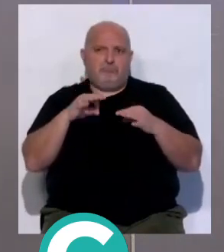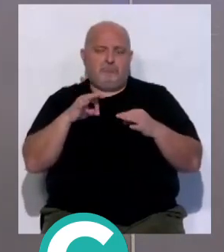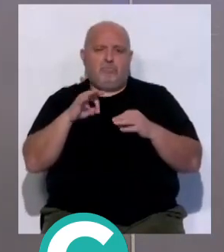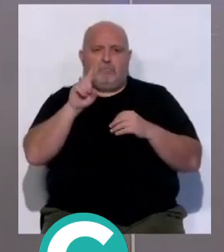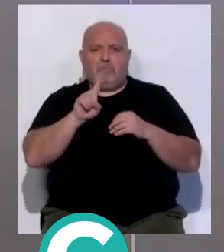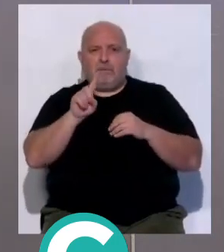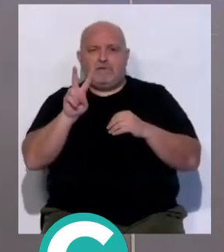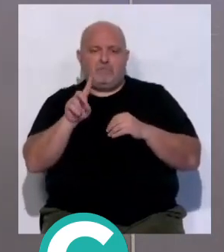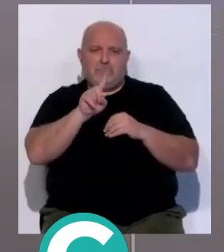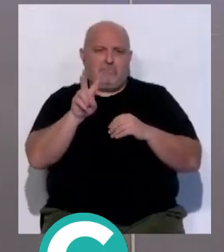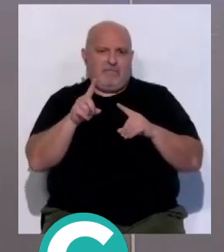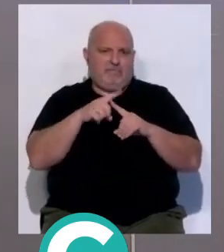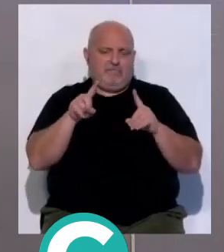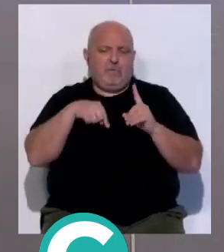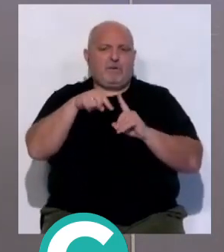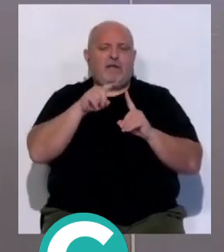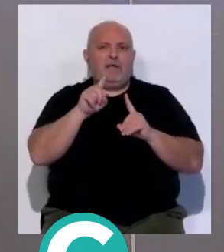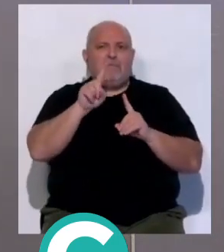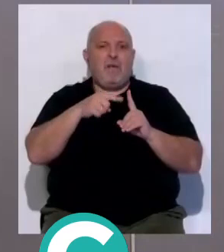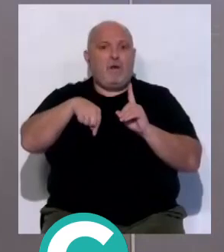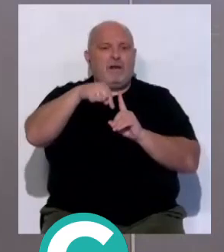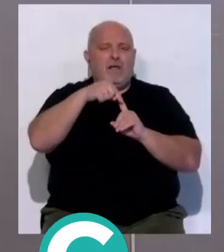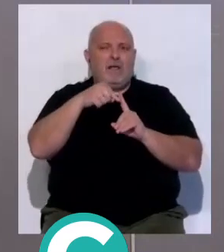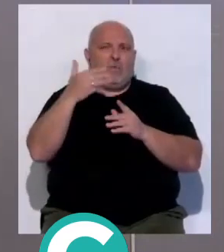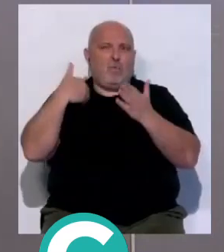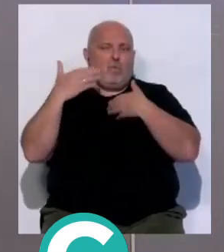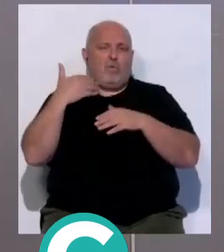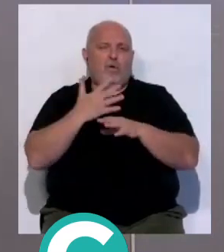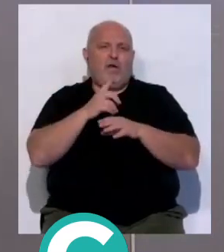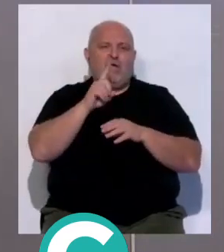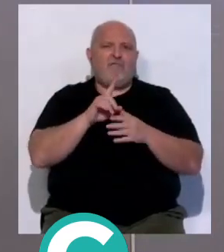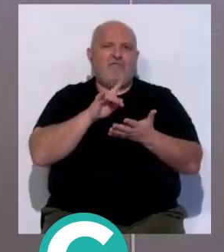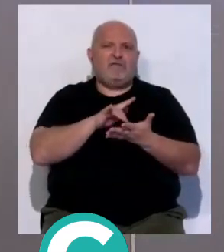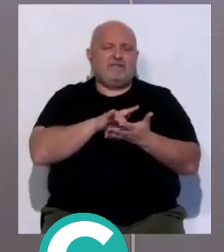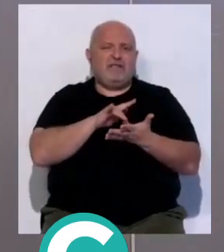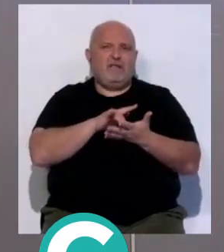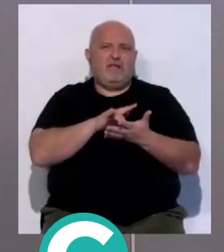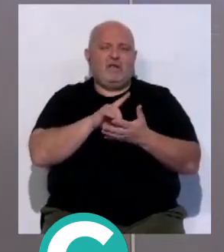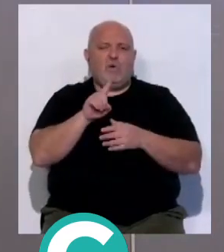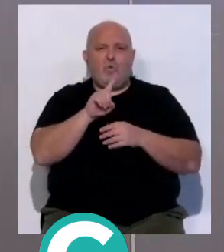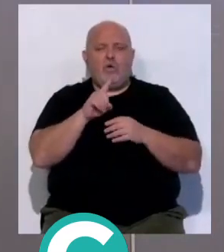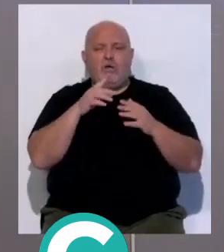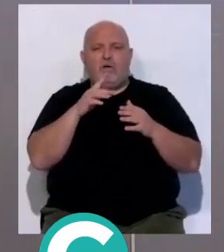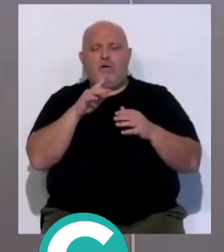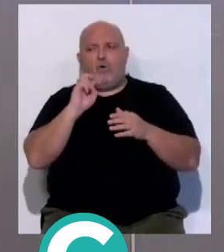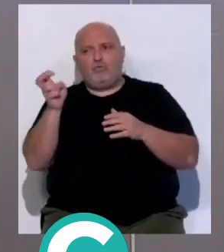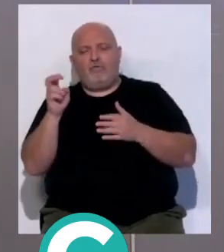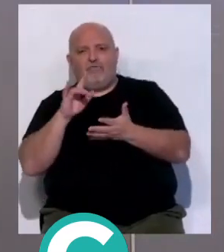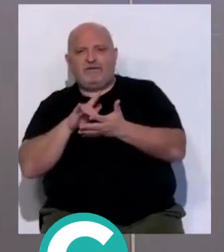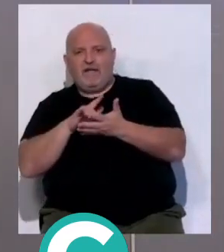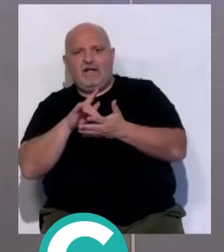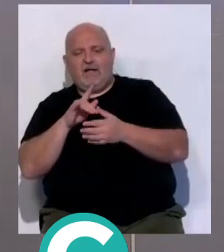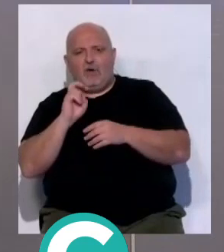primera y la segunda vuelta, no tiene nada que ver. No es como antes, que se jugaba la fecha 1, un partido, y la fecha